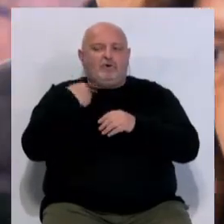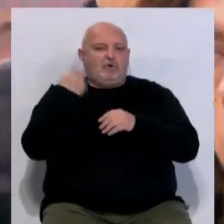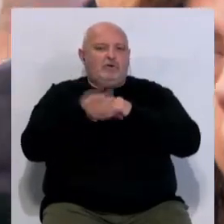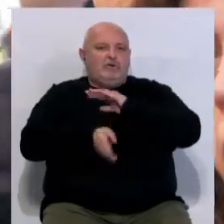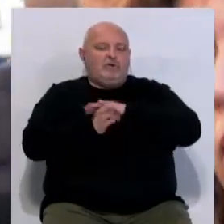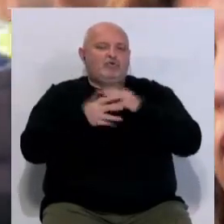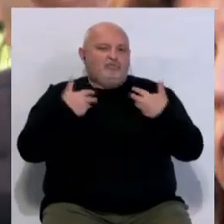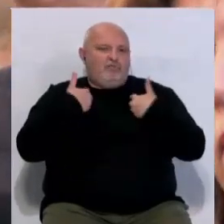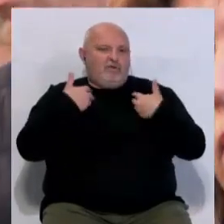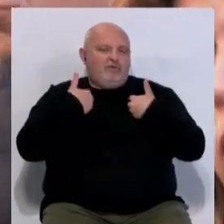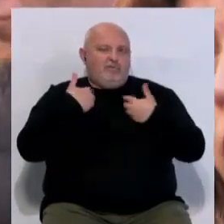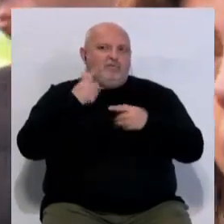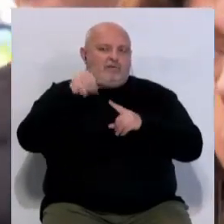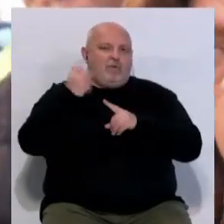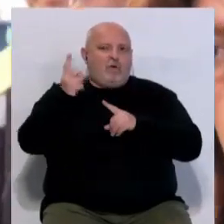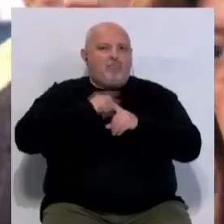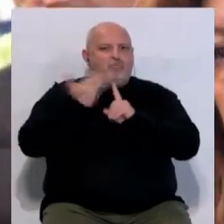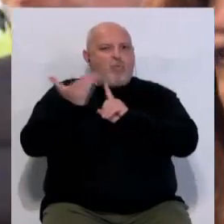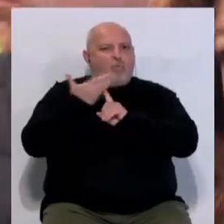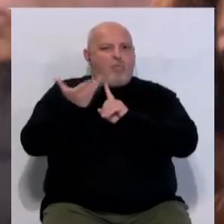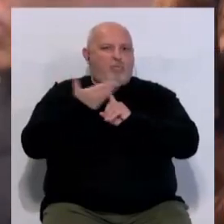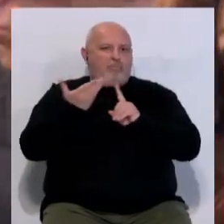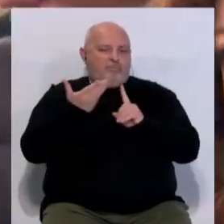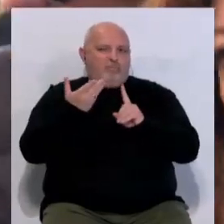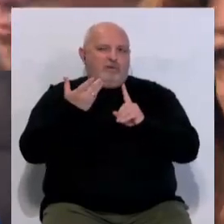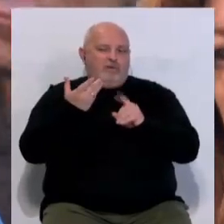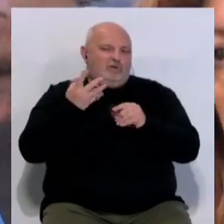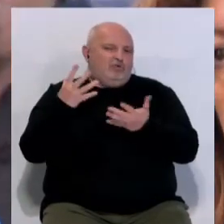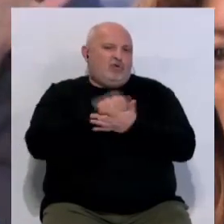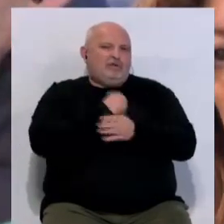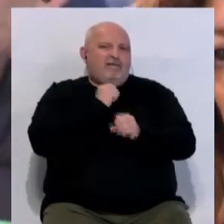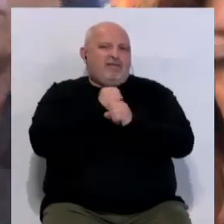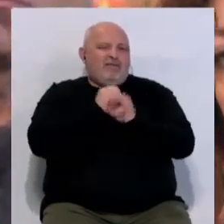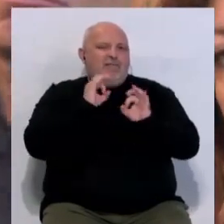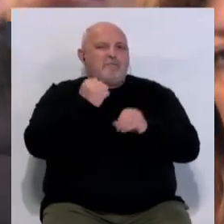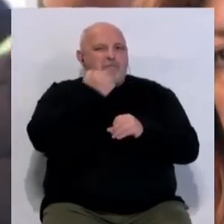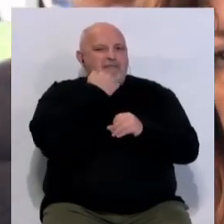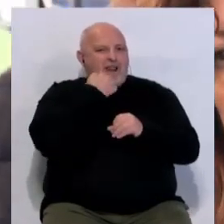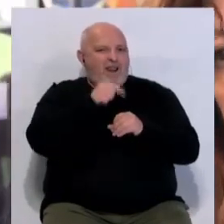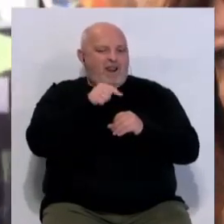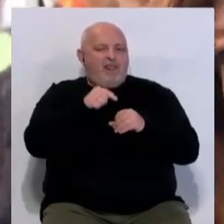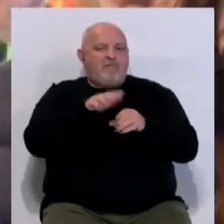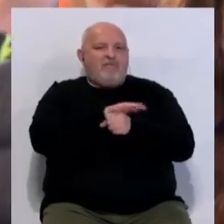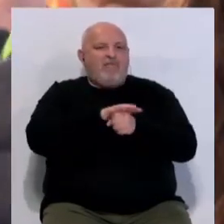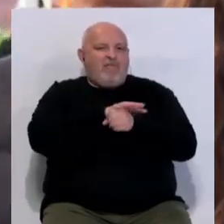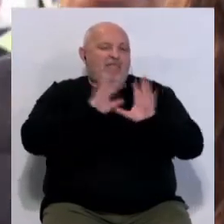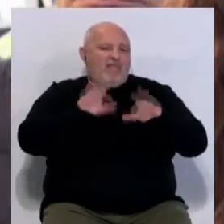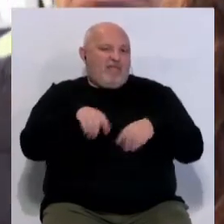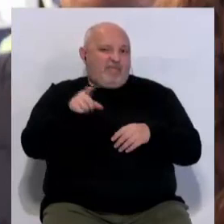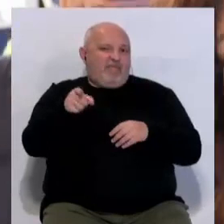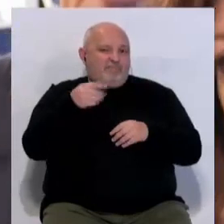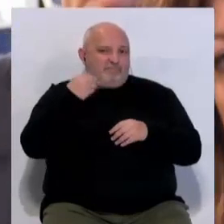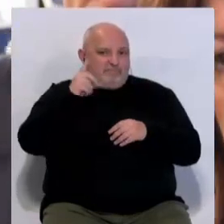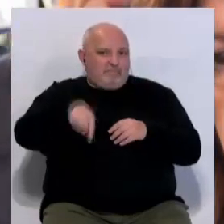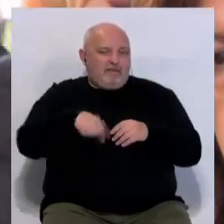sufriendo la represión que como él dice sufrimos todos los trabajadores hoy en día y más en la provincia de Cádiz como él ha dicho